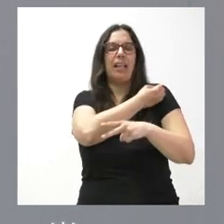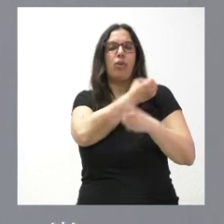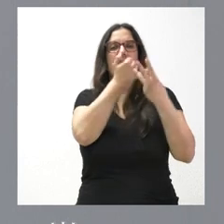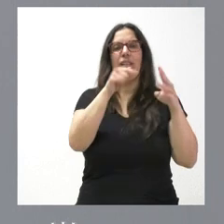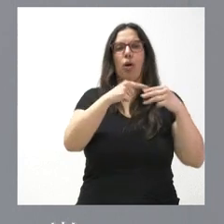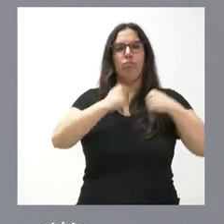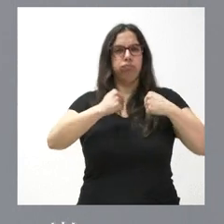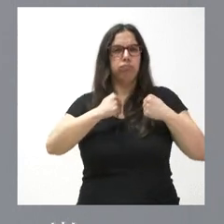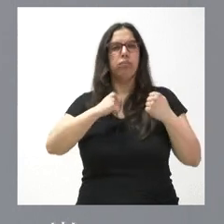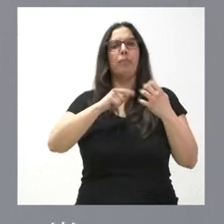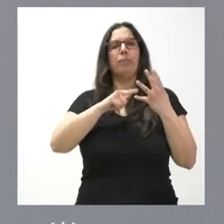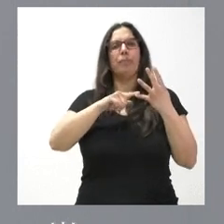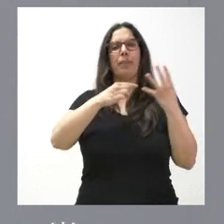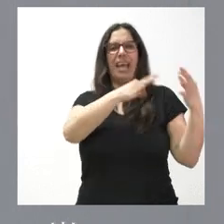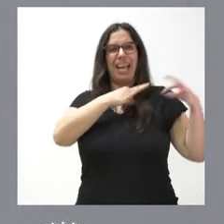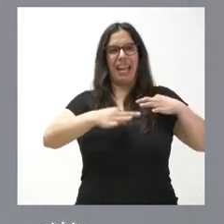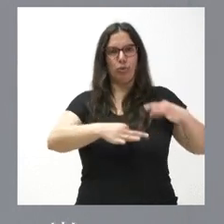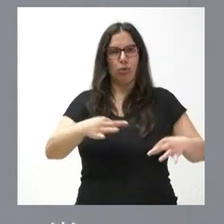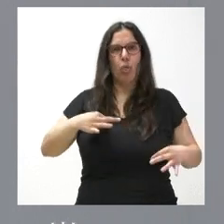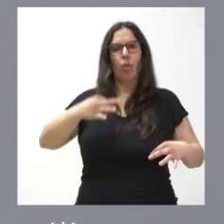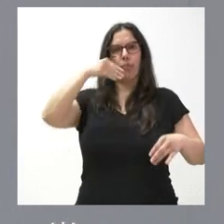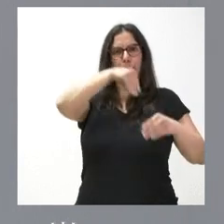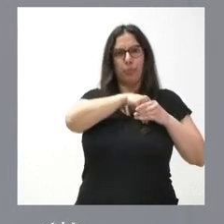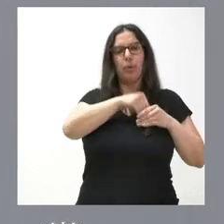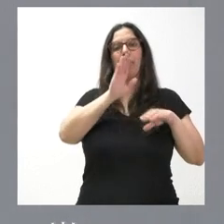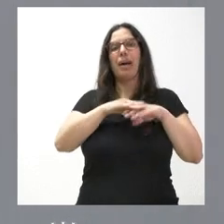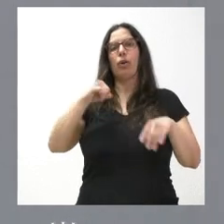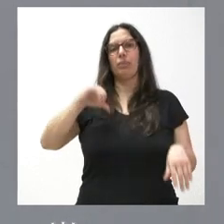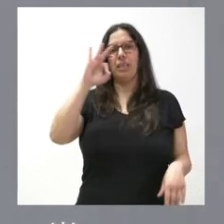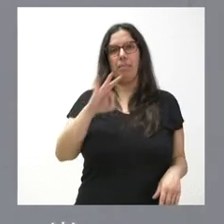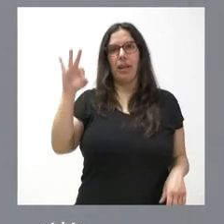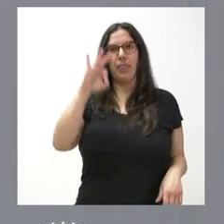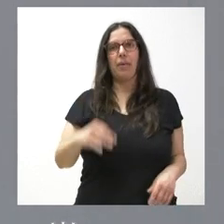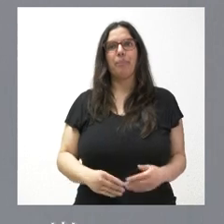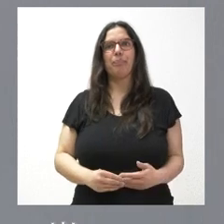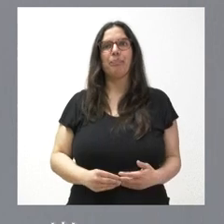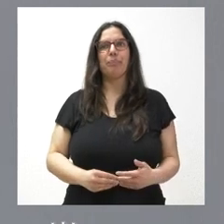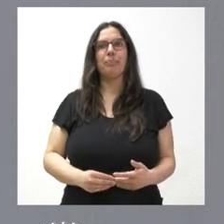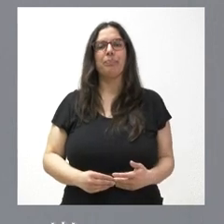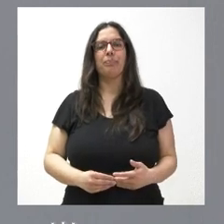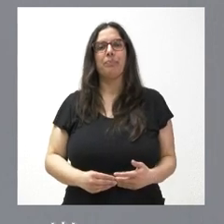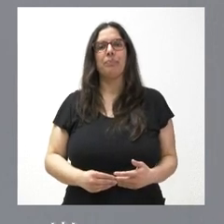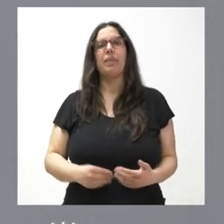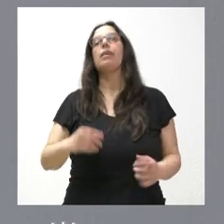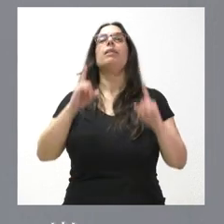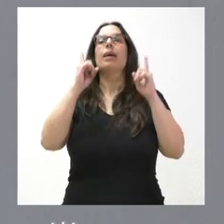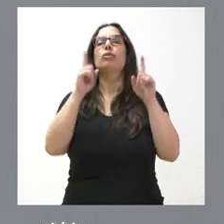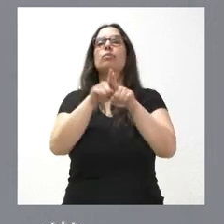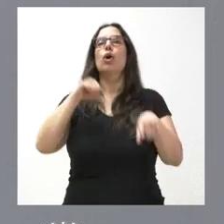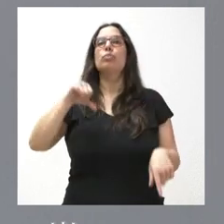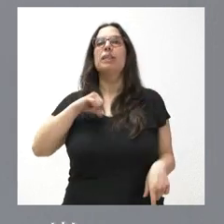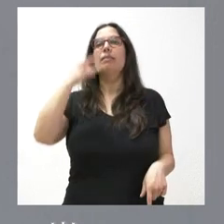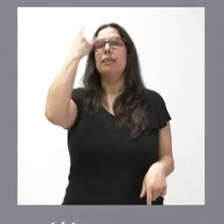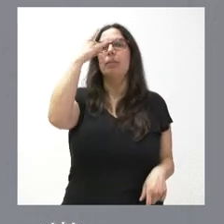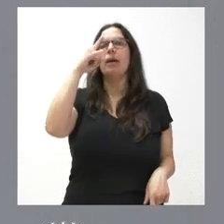y electrodos implantables para Palencia. En el caso de los hospitales de Salamanca y Valladolid,